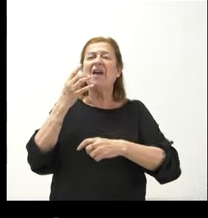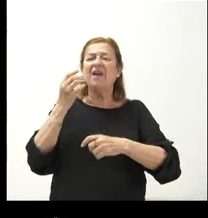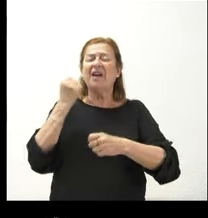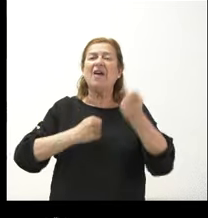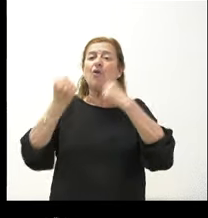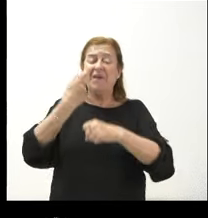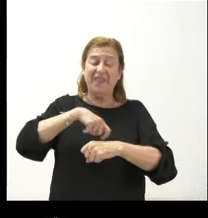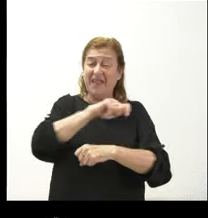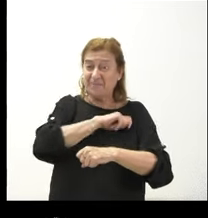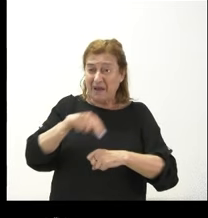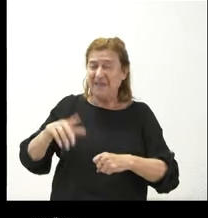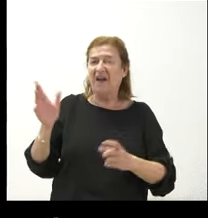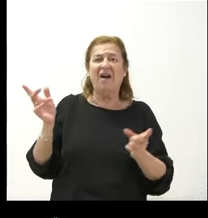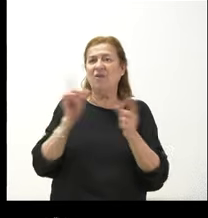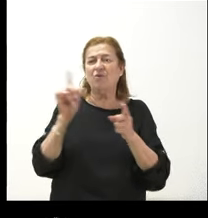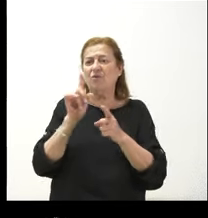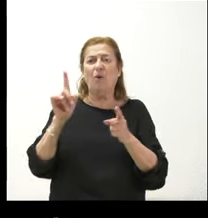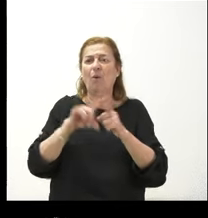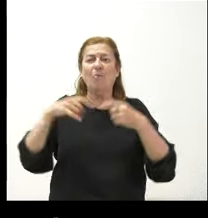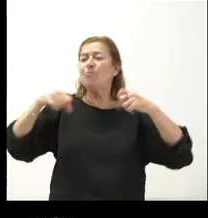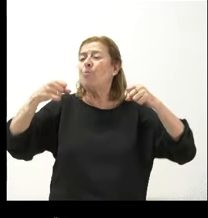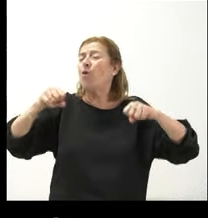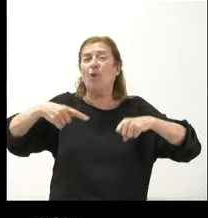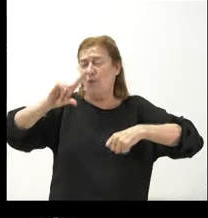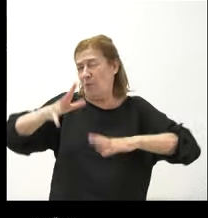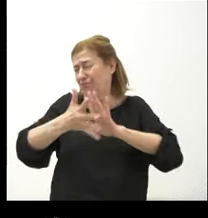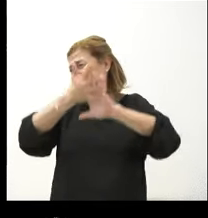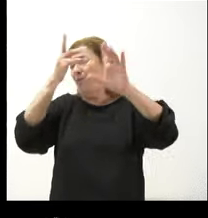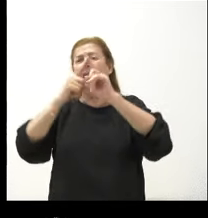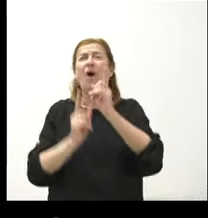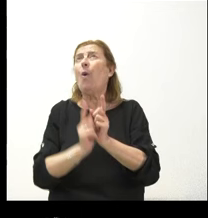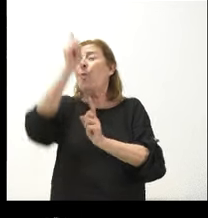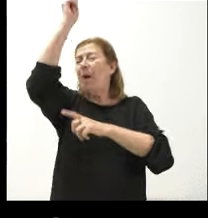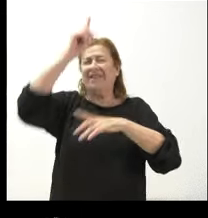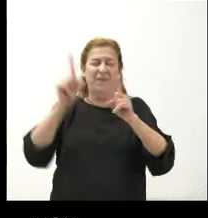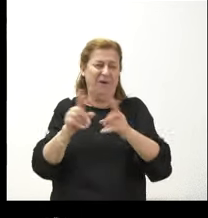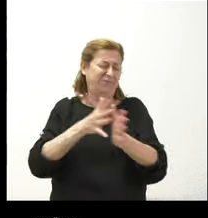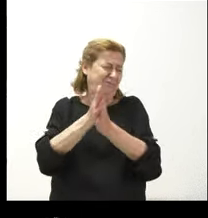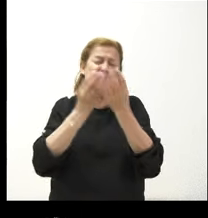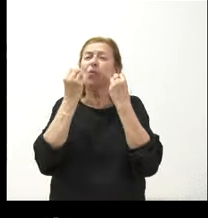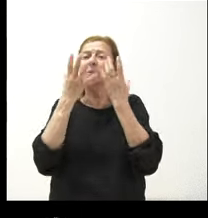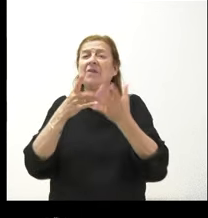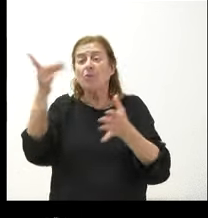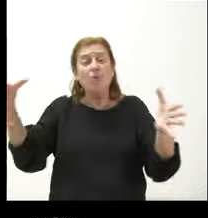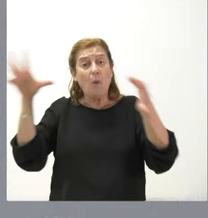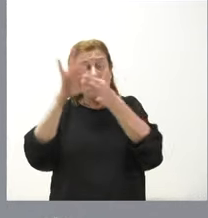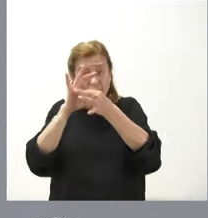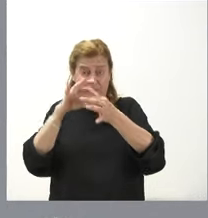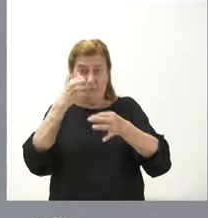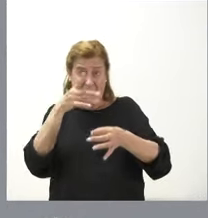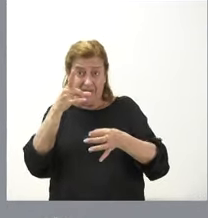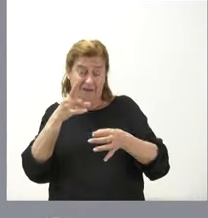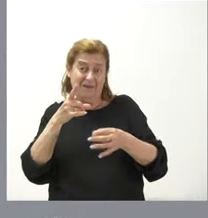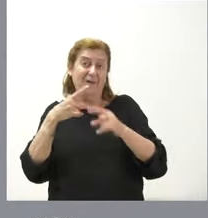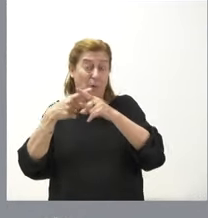España perdón no va como una moto sino como un cohete no sé si usted comparte estas palabras del presidente del Gobierno. Bueno,